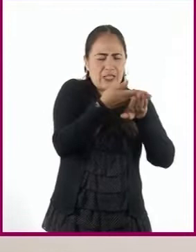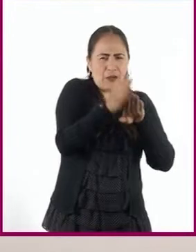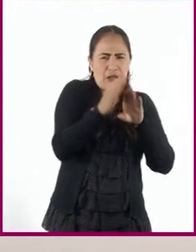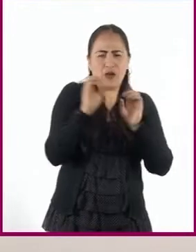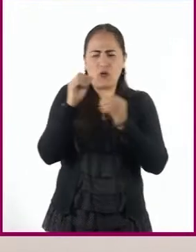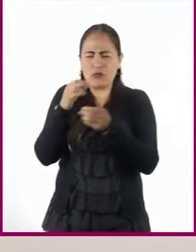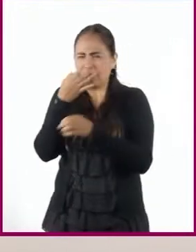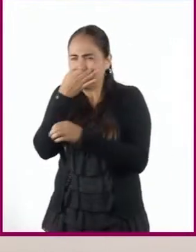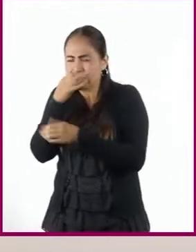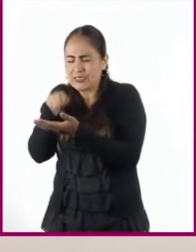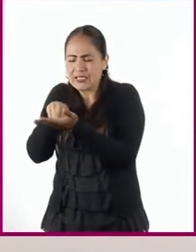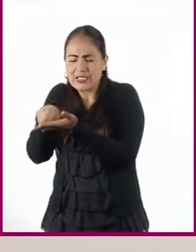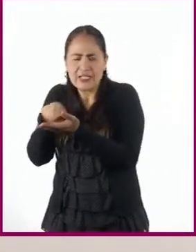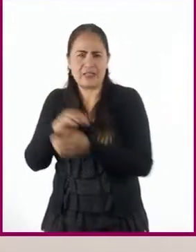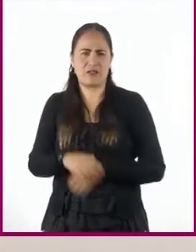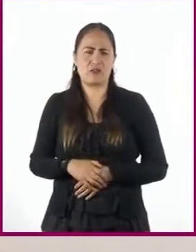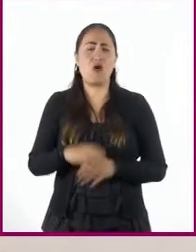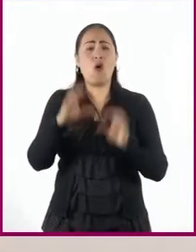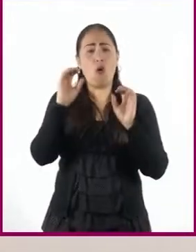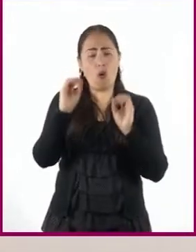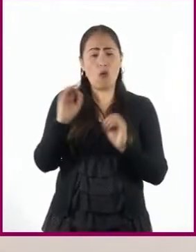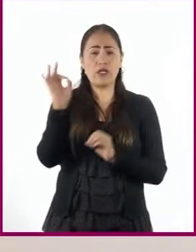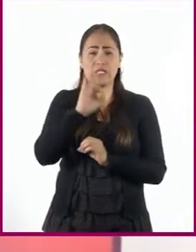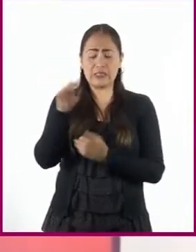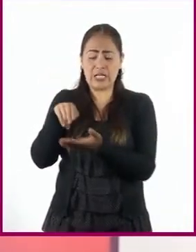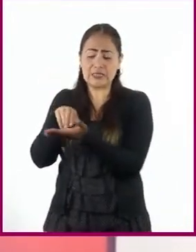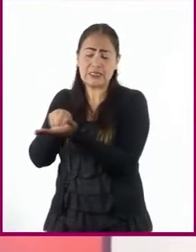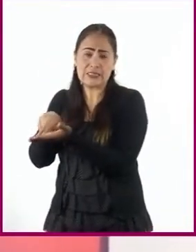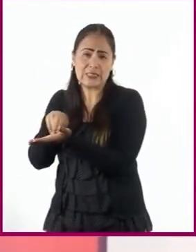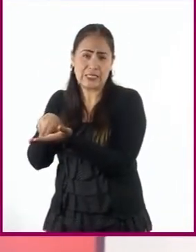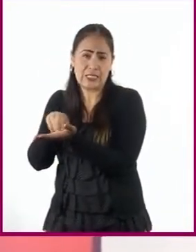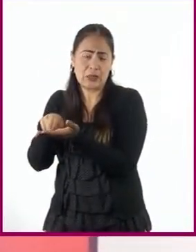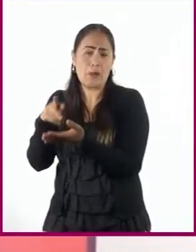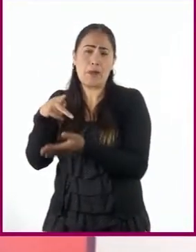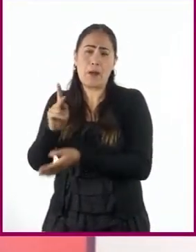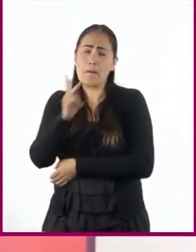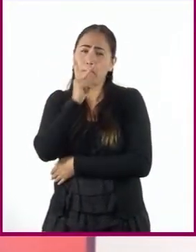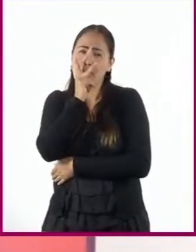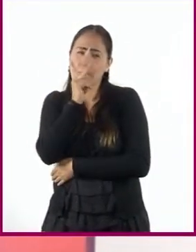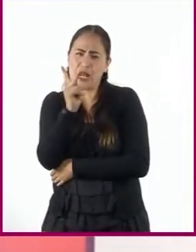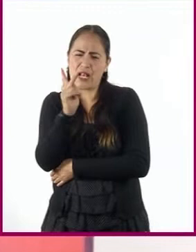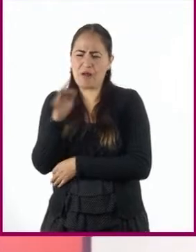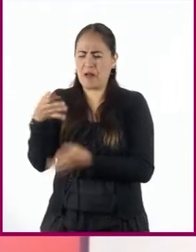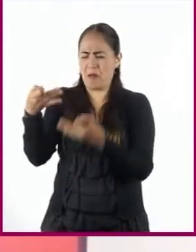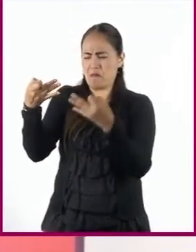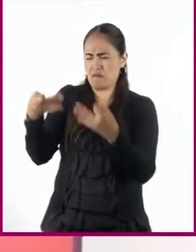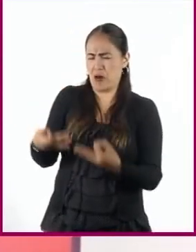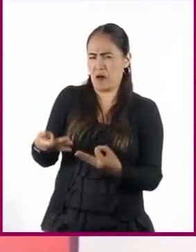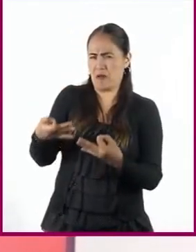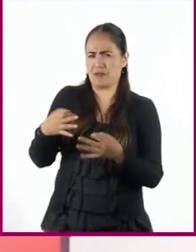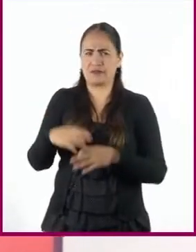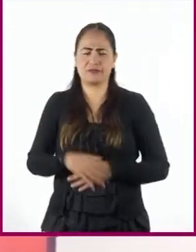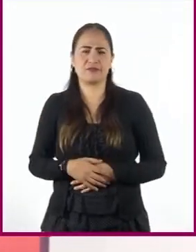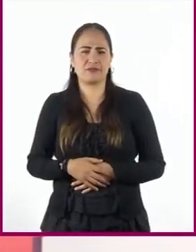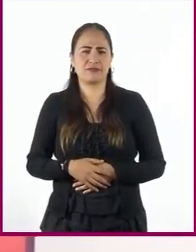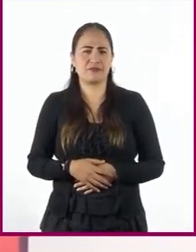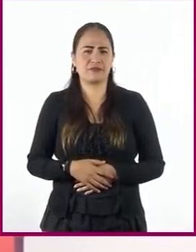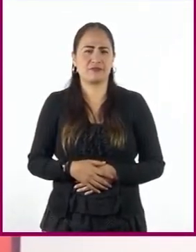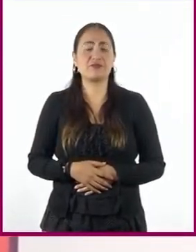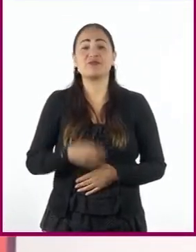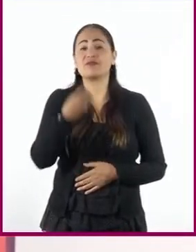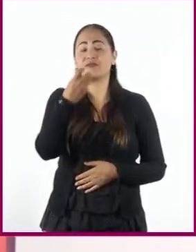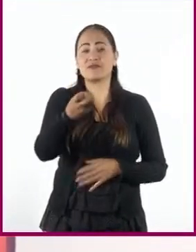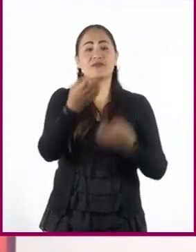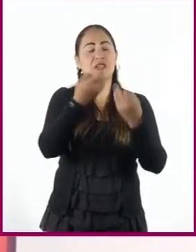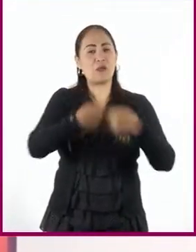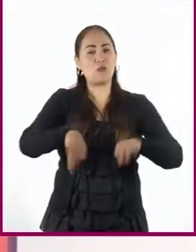probablemente te irás hacia un negro y elegirás un vocabulario más formal. Por eso es importante que